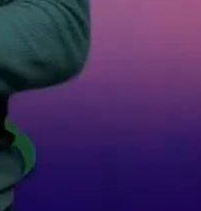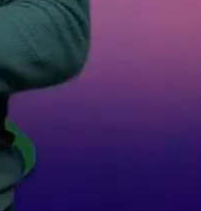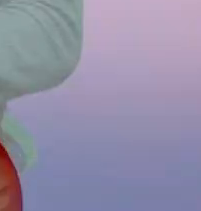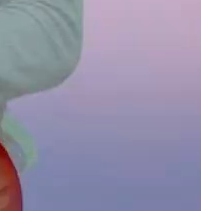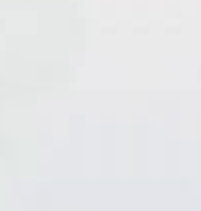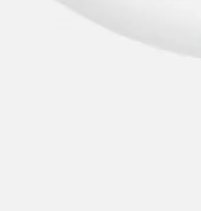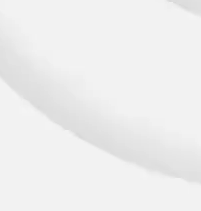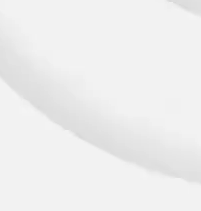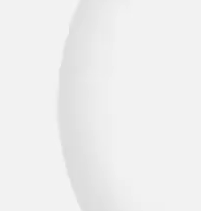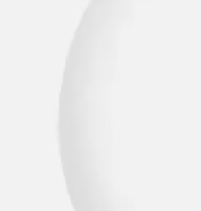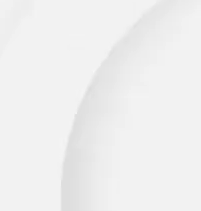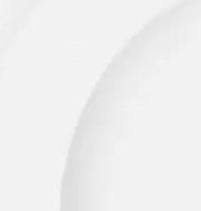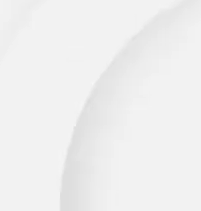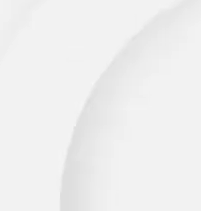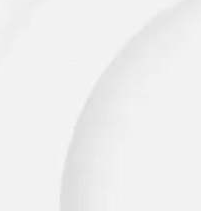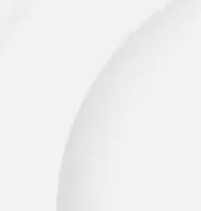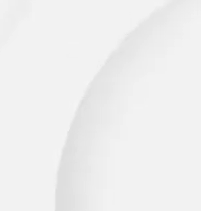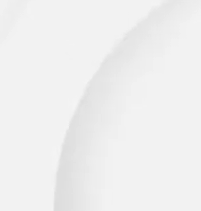También puedes llamar.